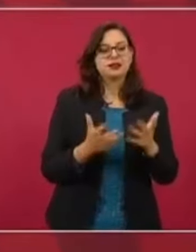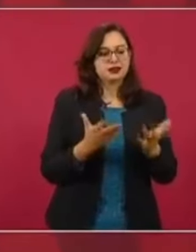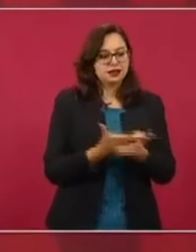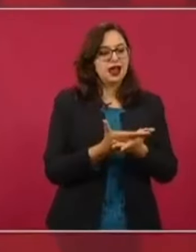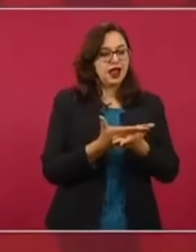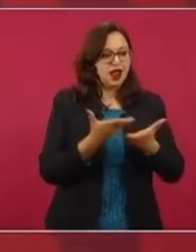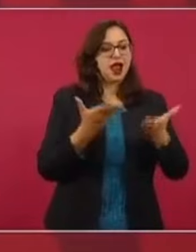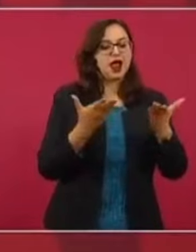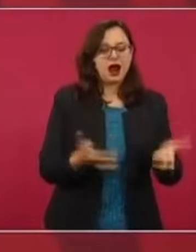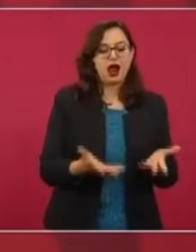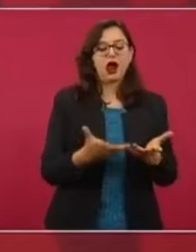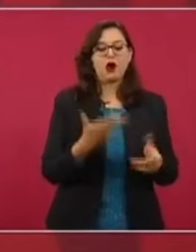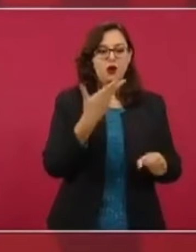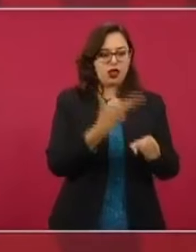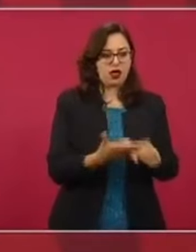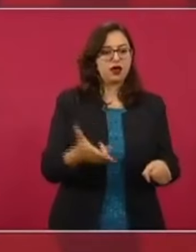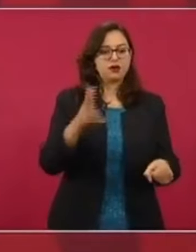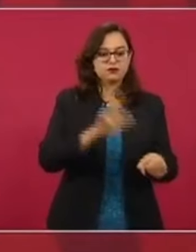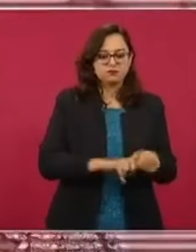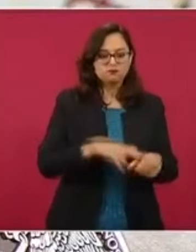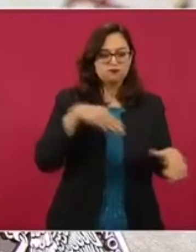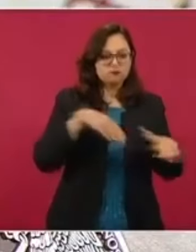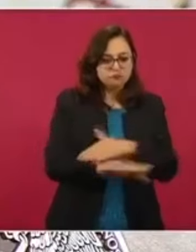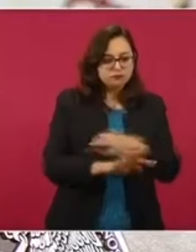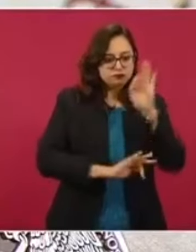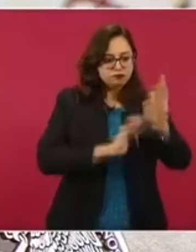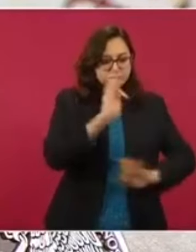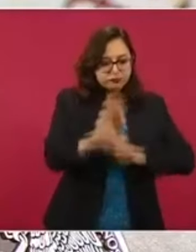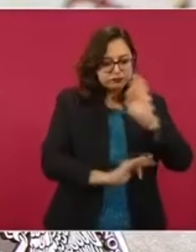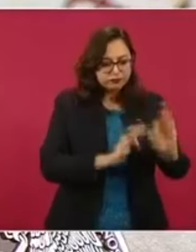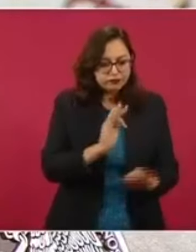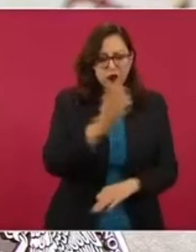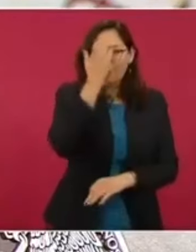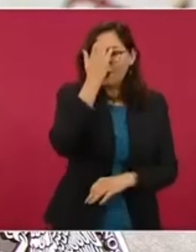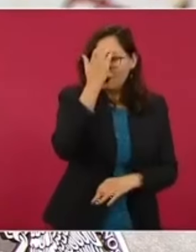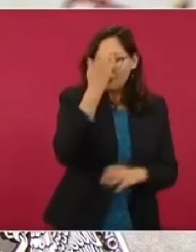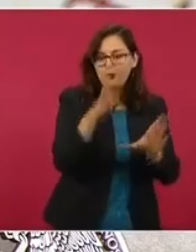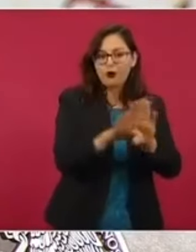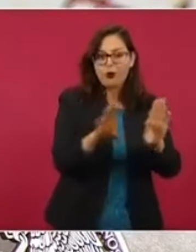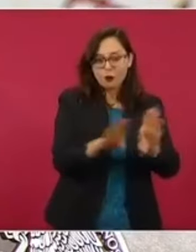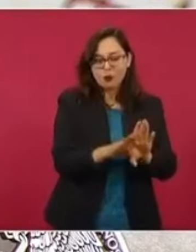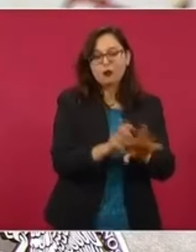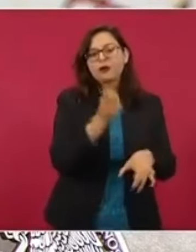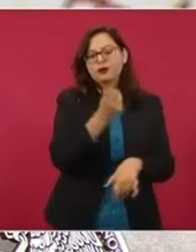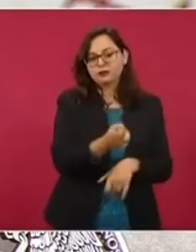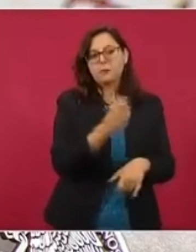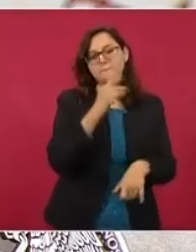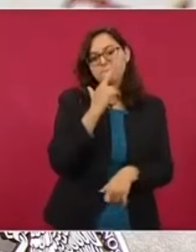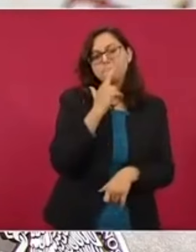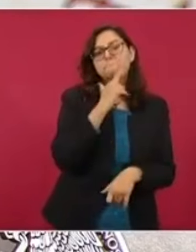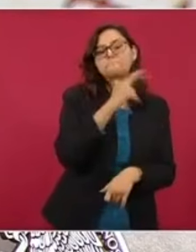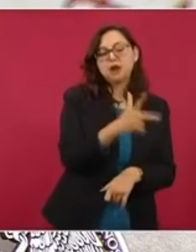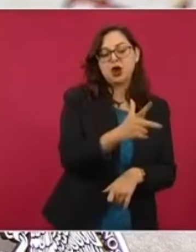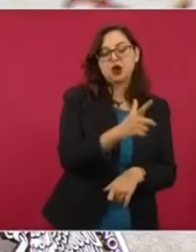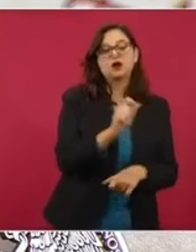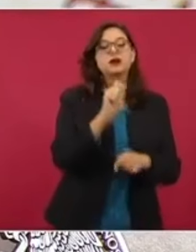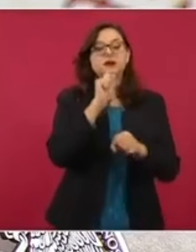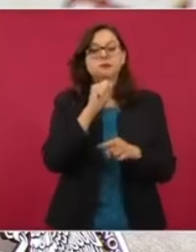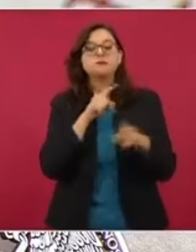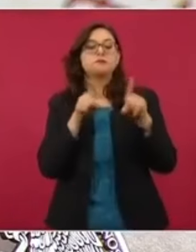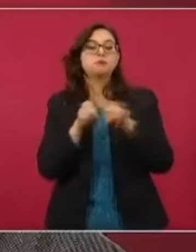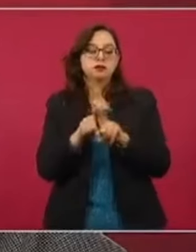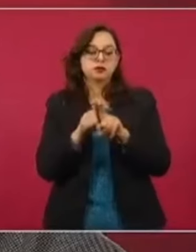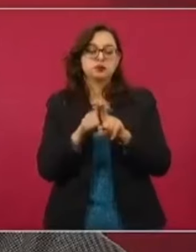ahora su disparo, su acción. En este sentido, y lo relativamente más novedoso es